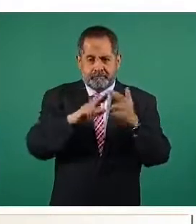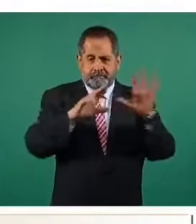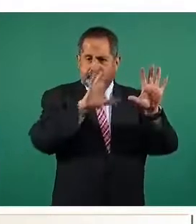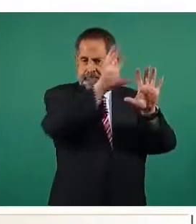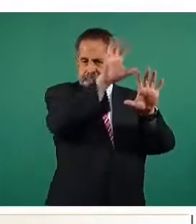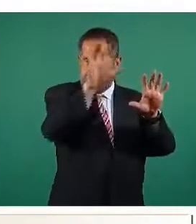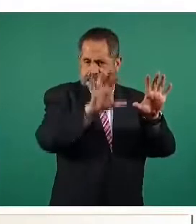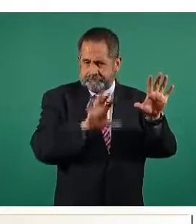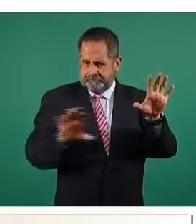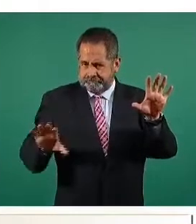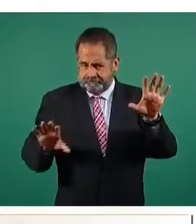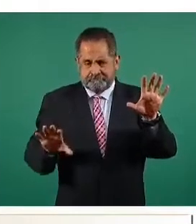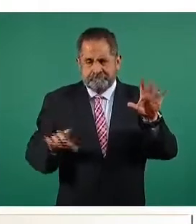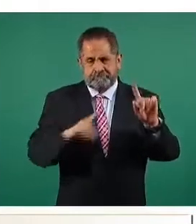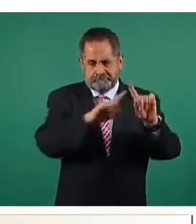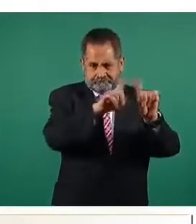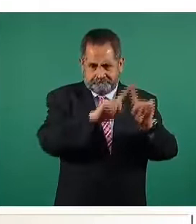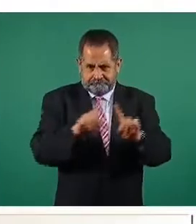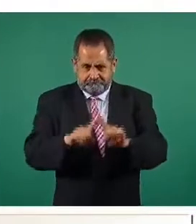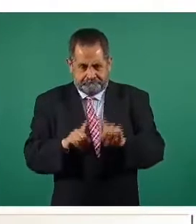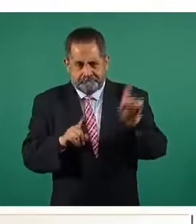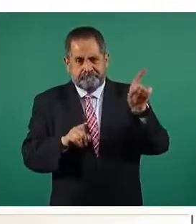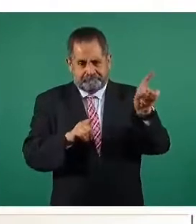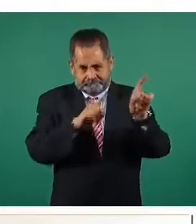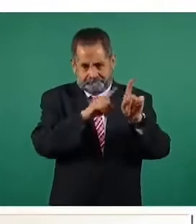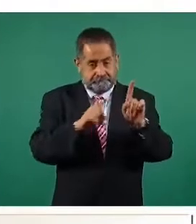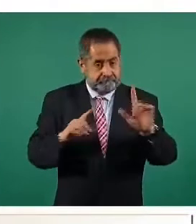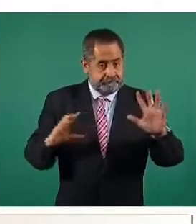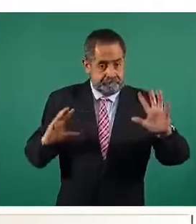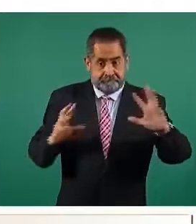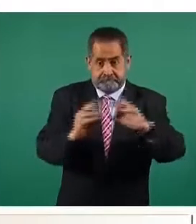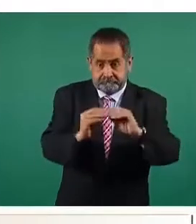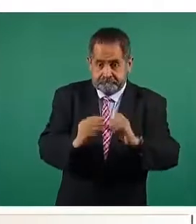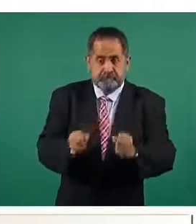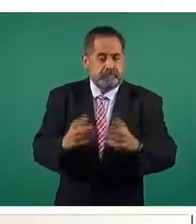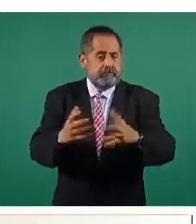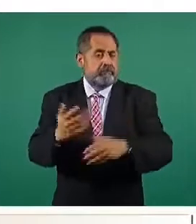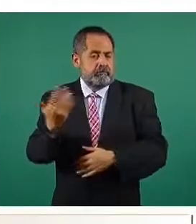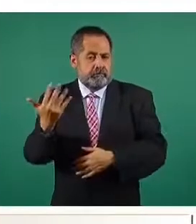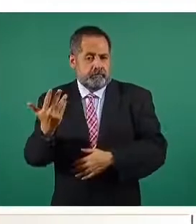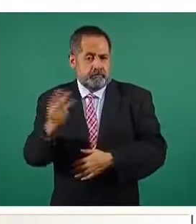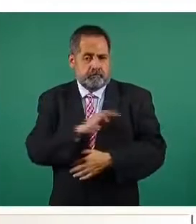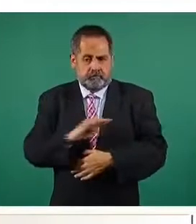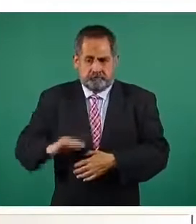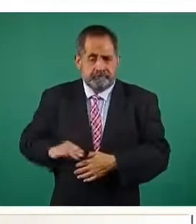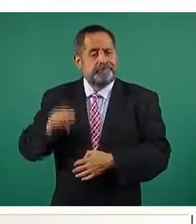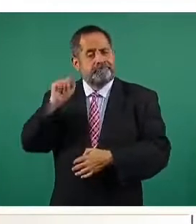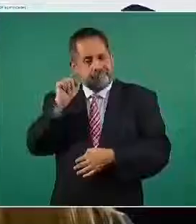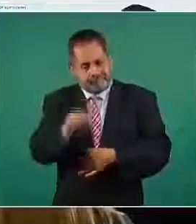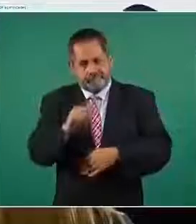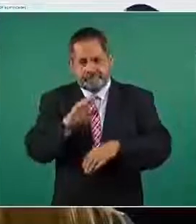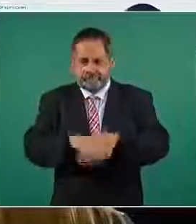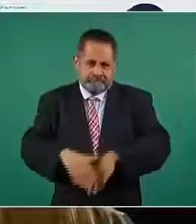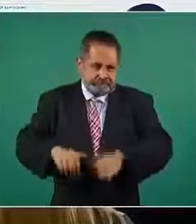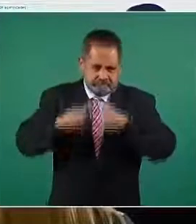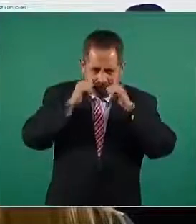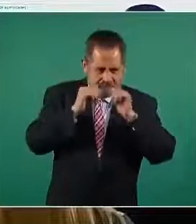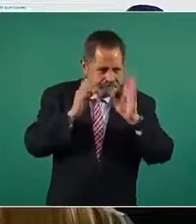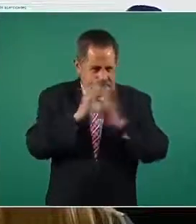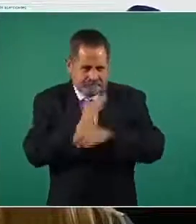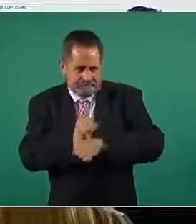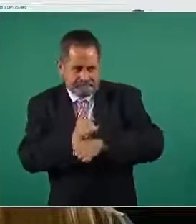veíamos a colores. Entonces, están estos 50 municipios en donde se va a fortalecer la inteligencia